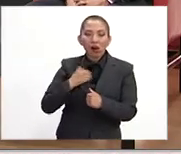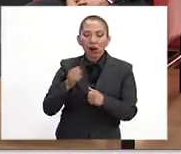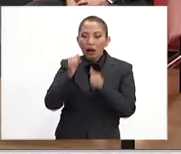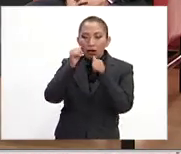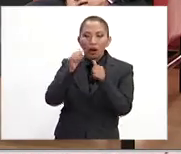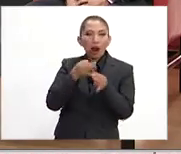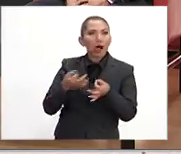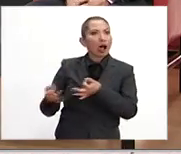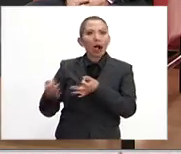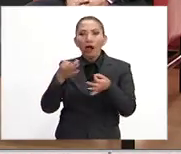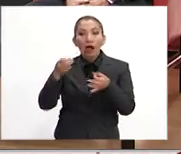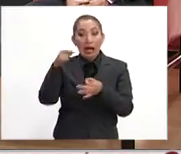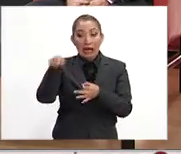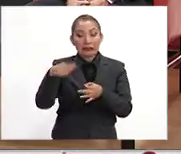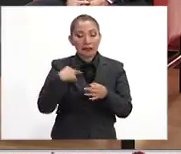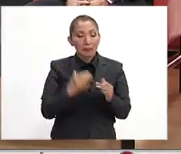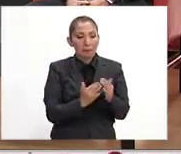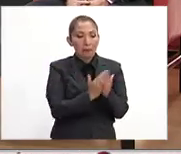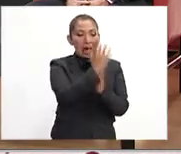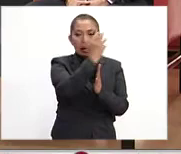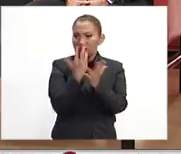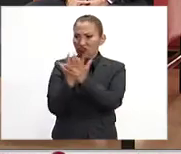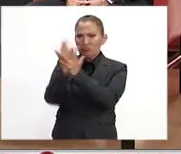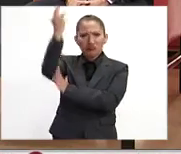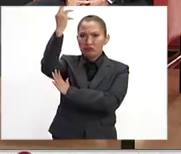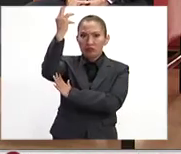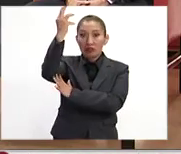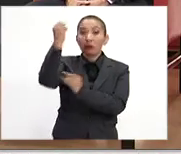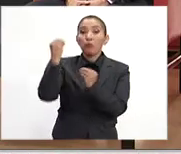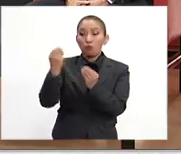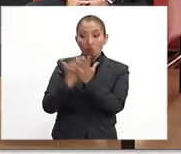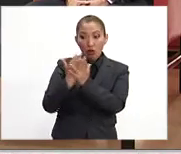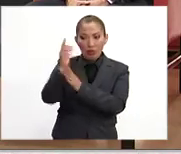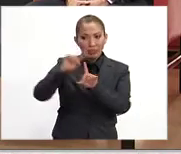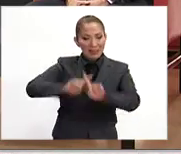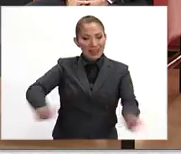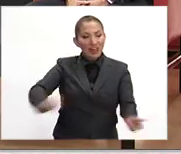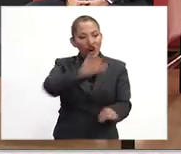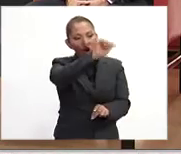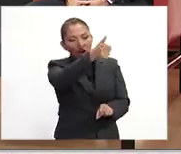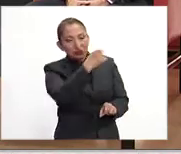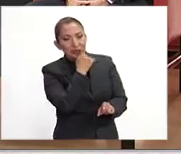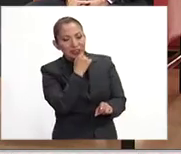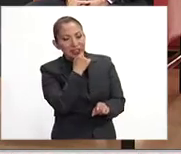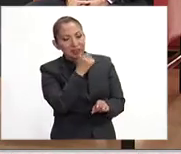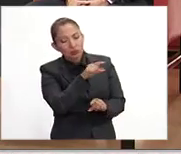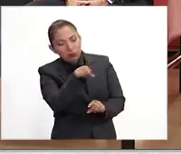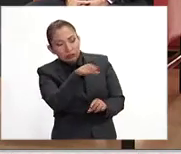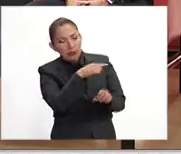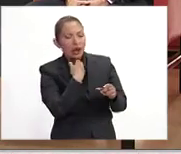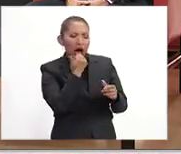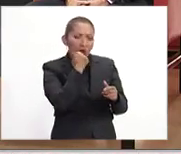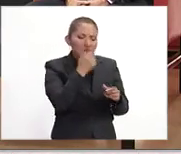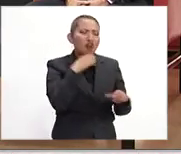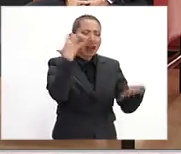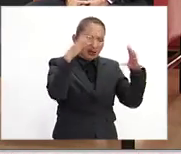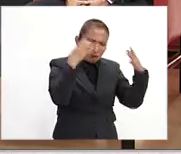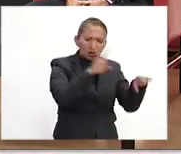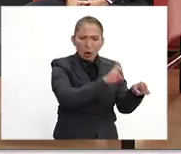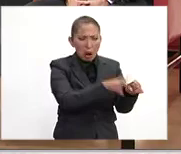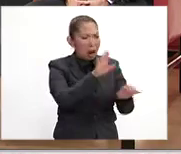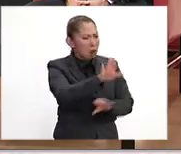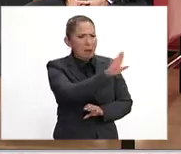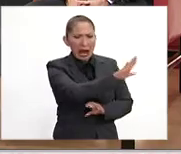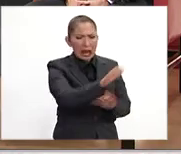intensidad de esta inquietud, que debe ser muy exagerada, que se distingue del resto de los demás alumnos o de los demás